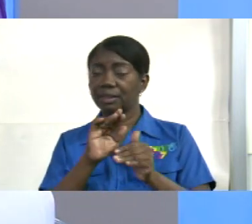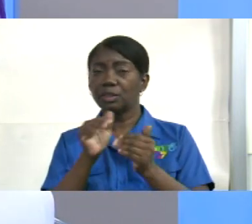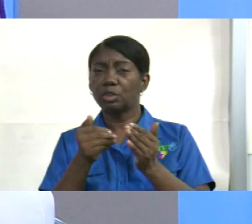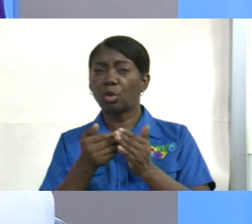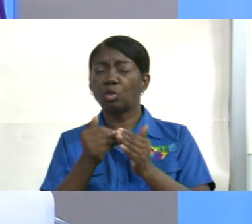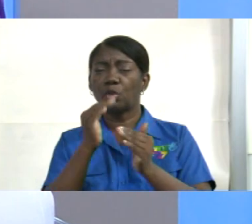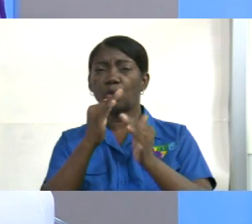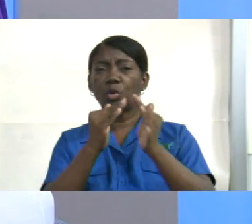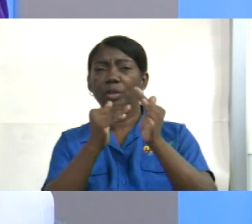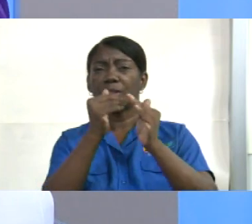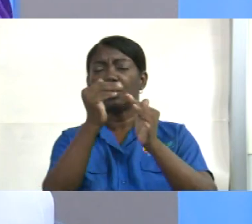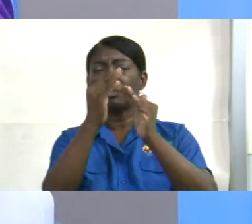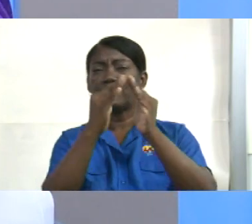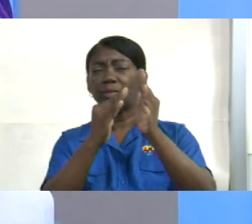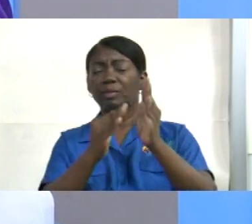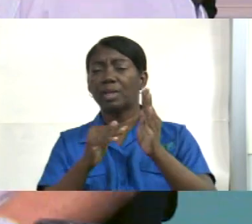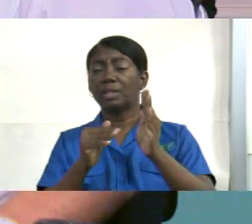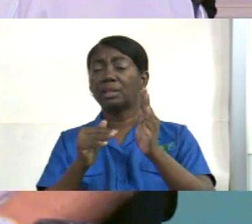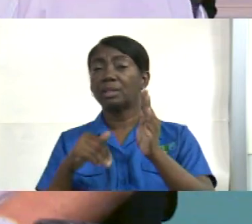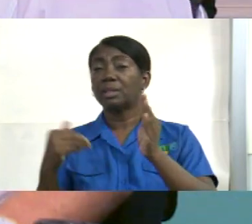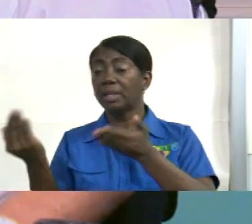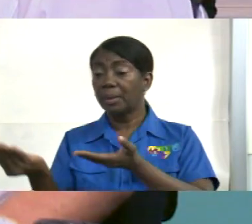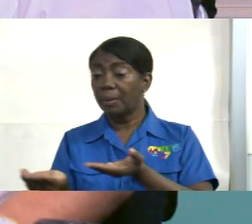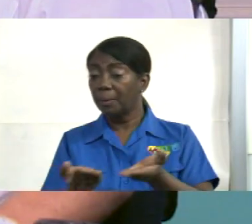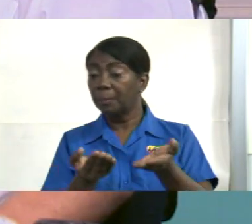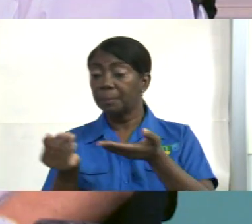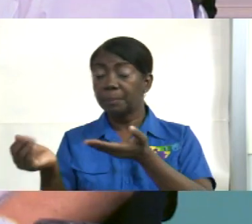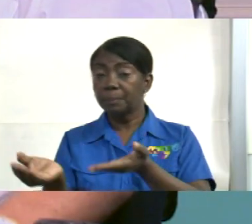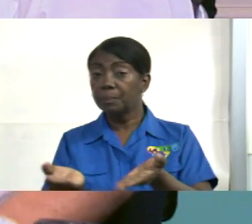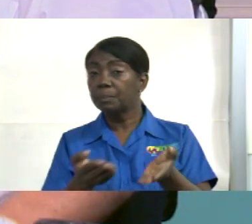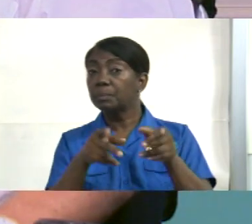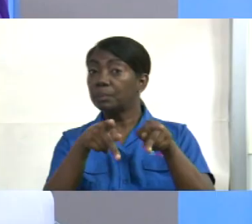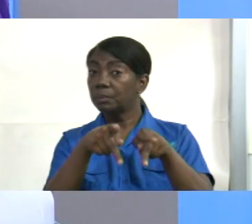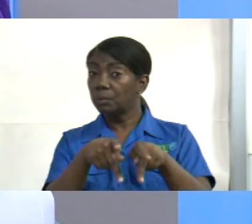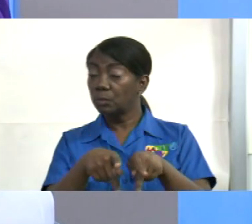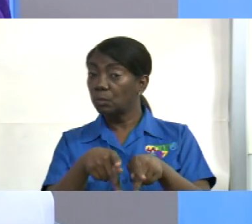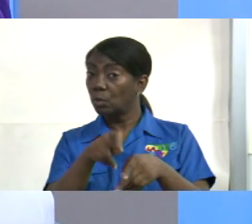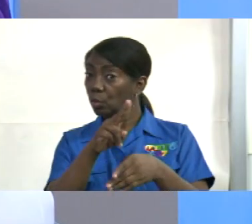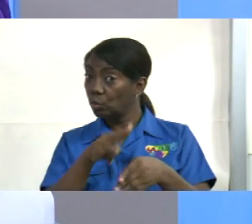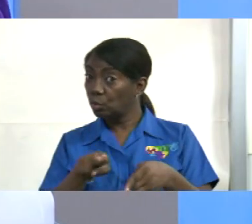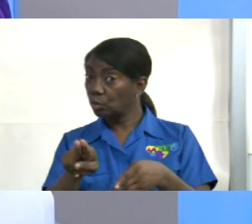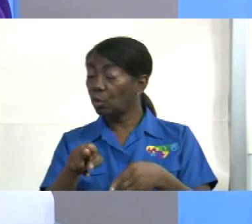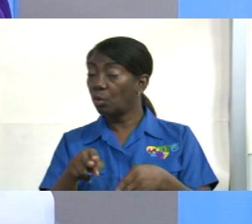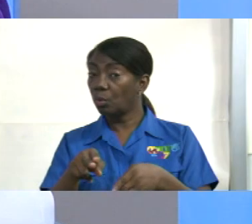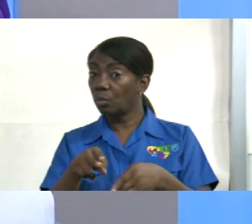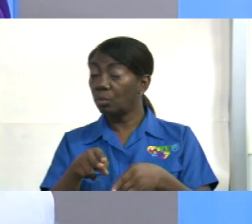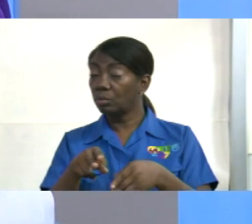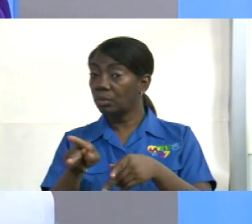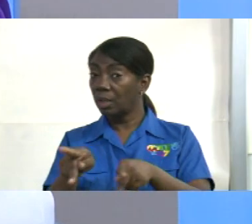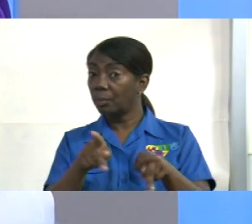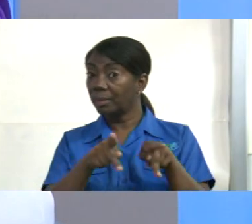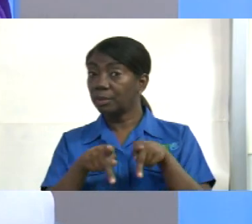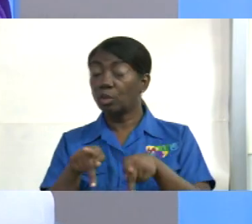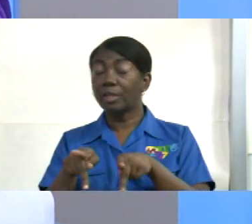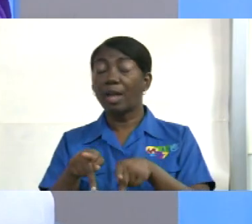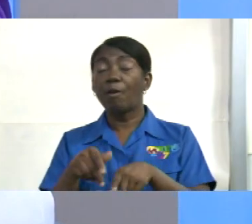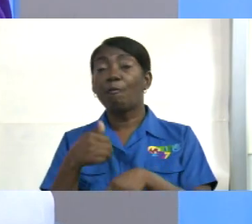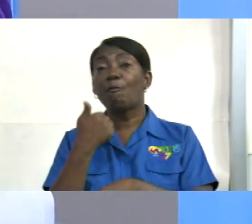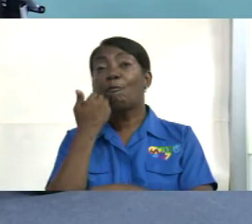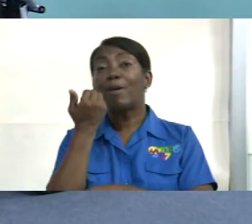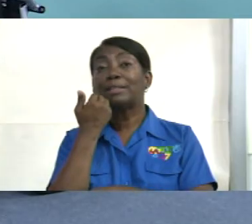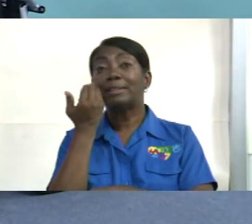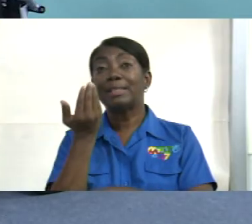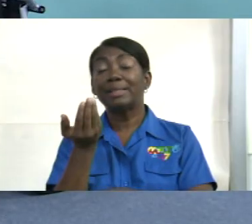edificios de uso público de uso público debe tener facilidades para personas con discapacidad